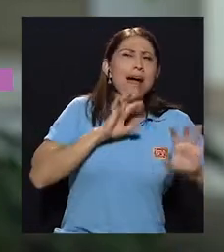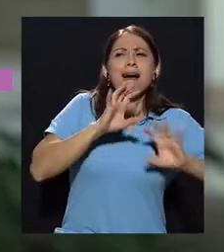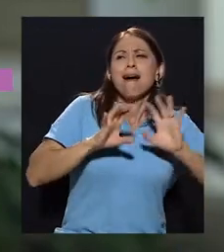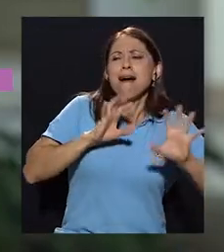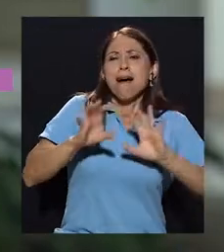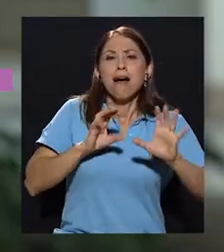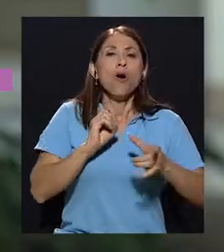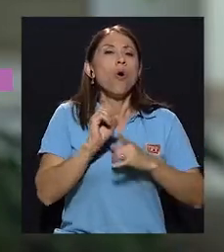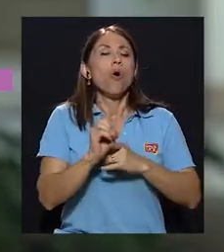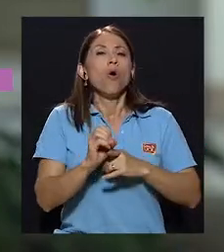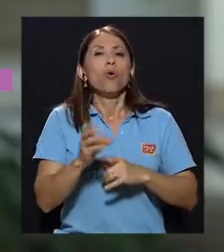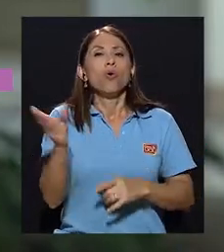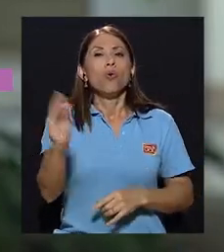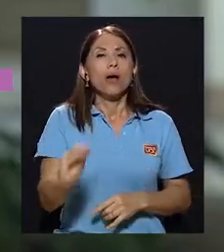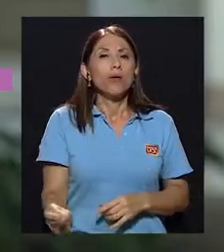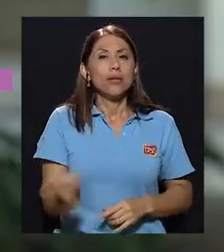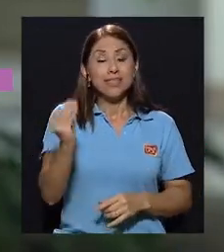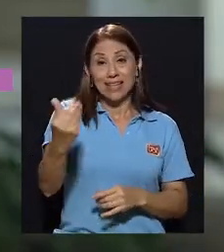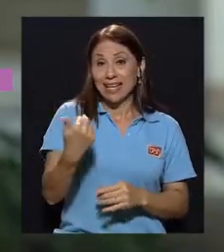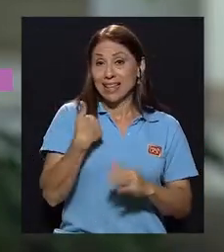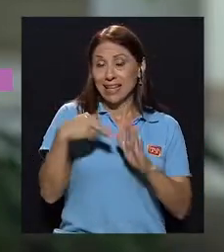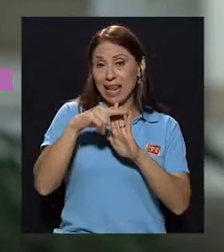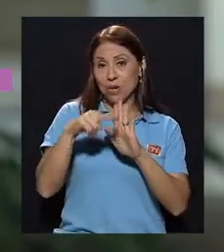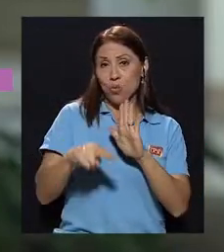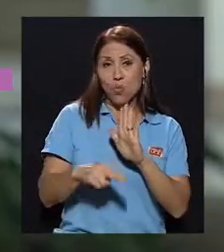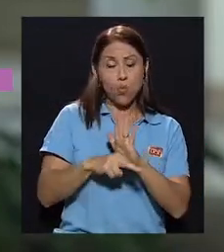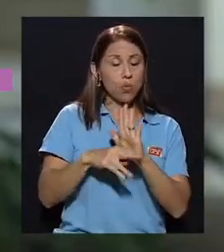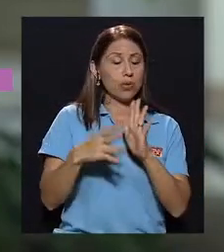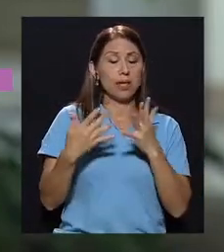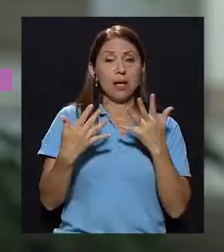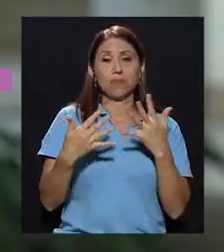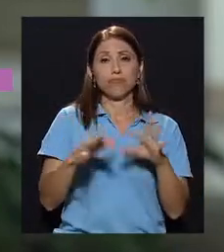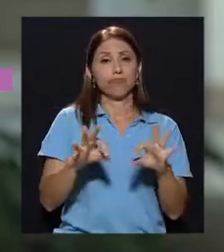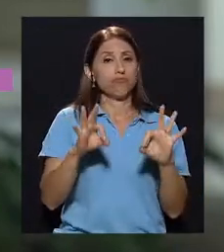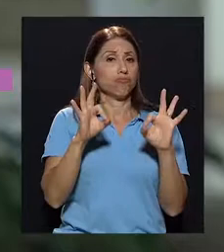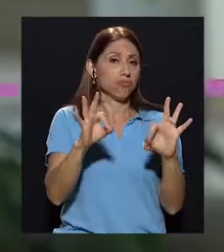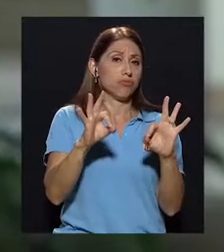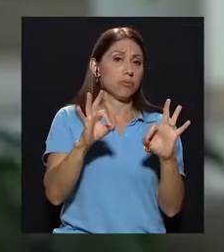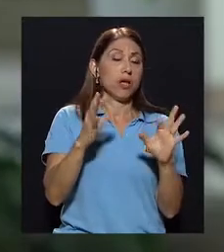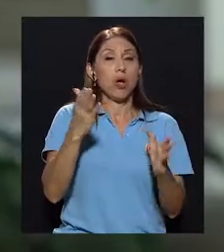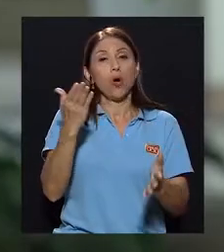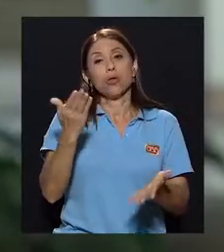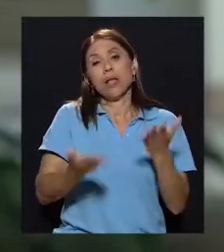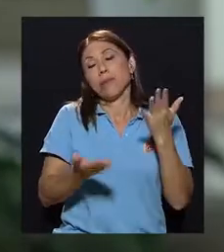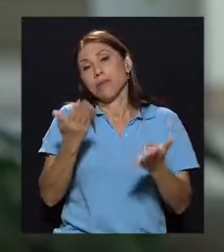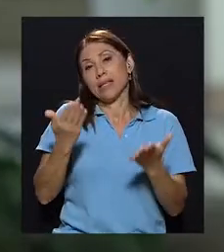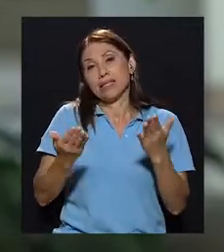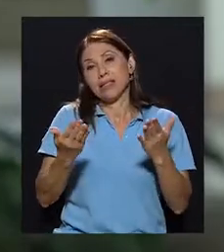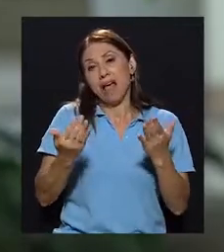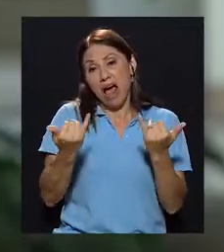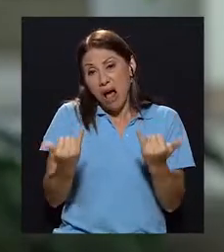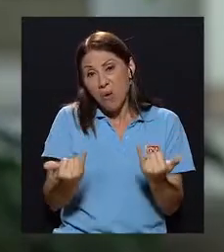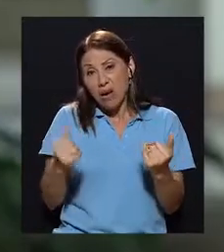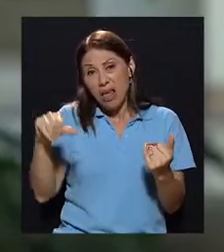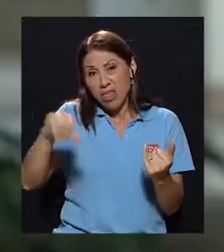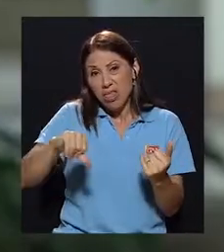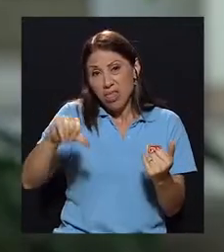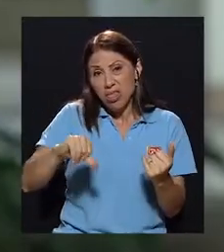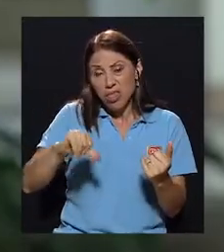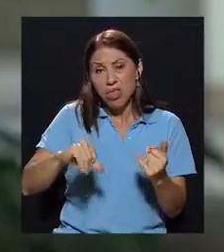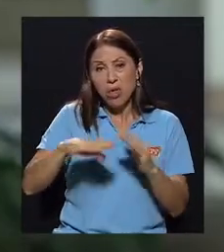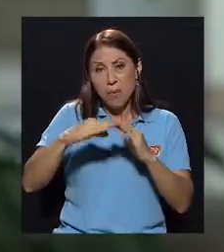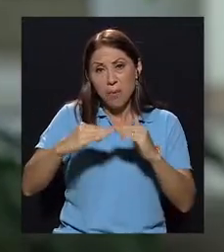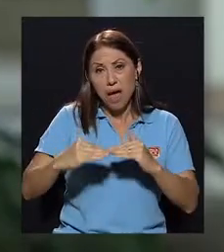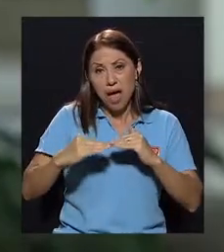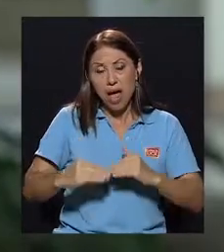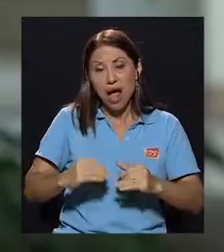rendimiento académico X de repente o lo baja totalmente o empieza a vincularse